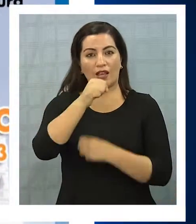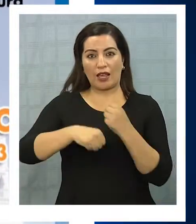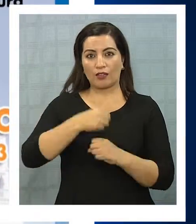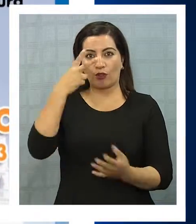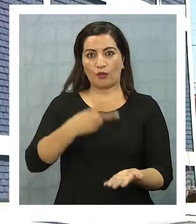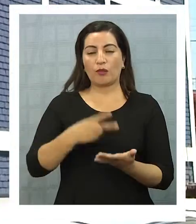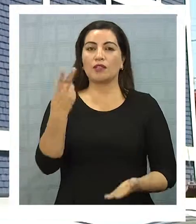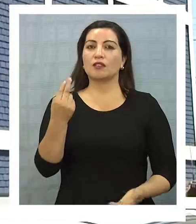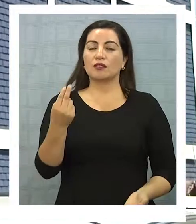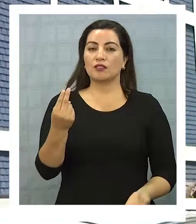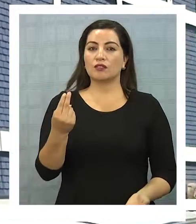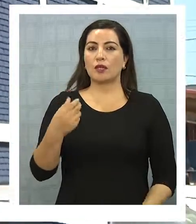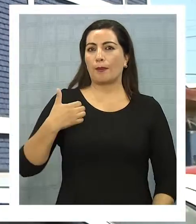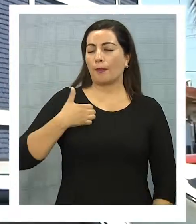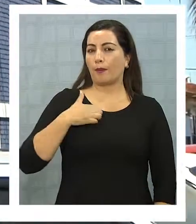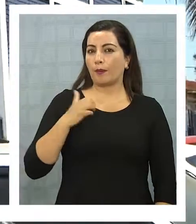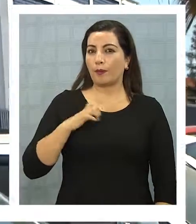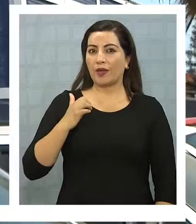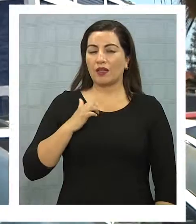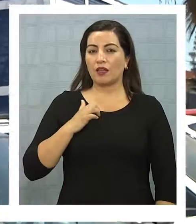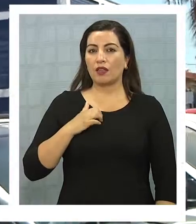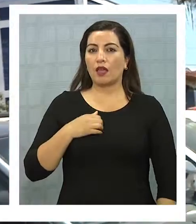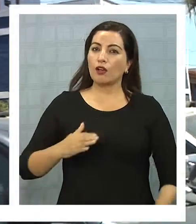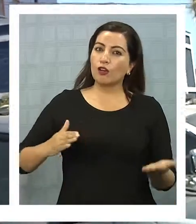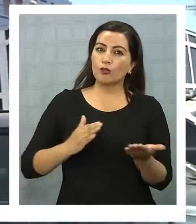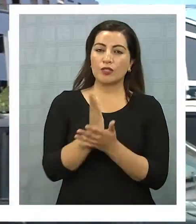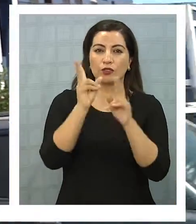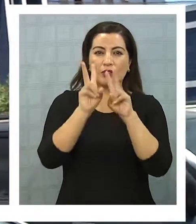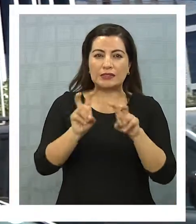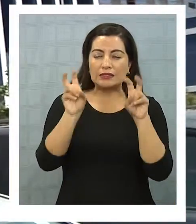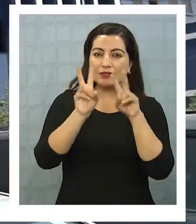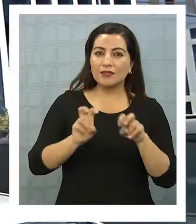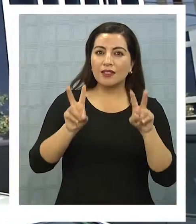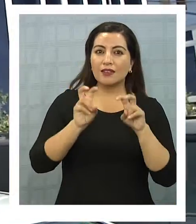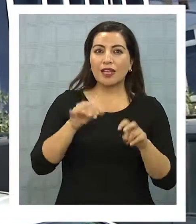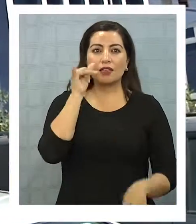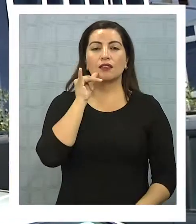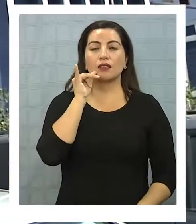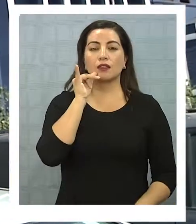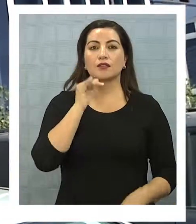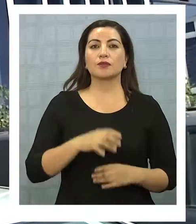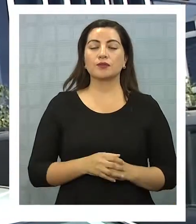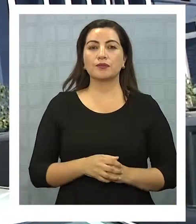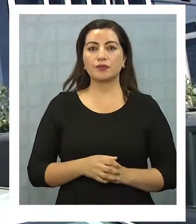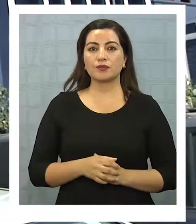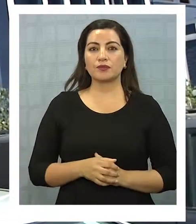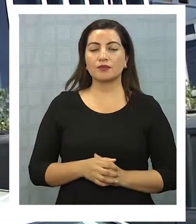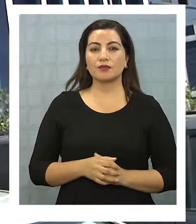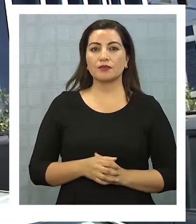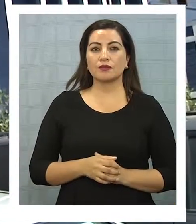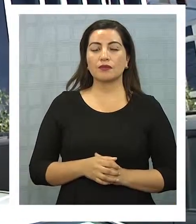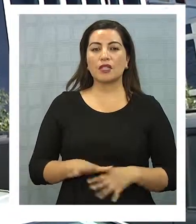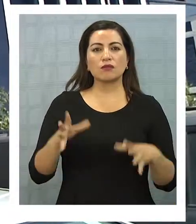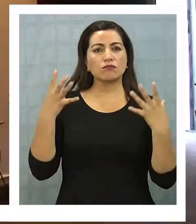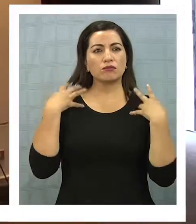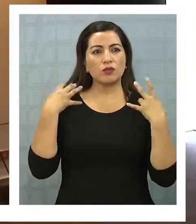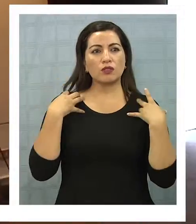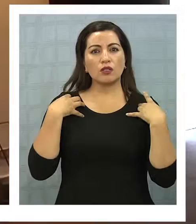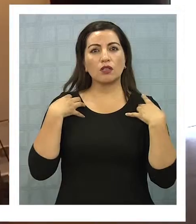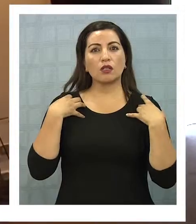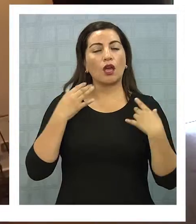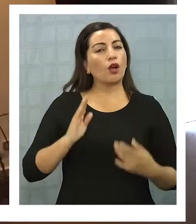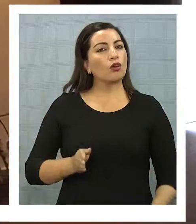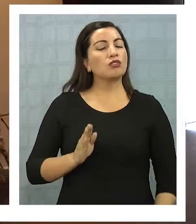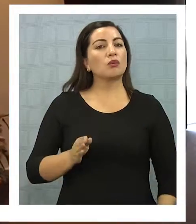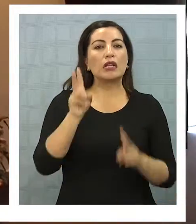para lo cual la Policía de Investigaciones inició una serie de pesquisas en Iquique. Lo que corresponde es dejar que la investigación